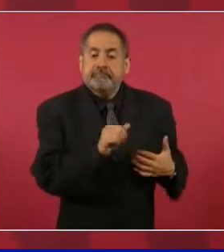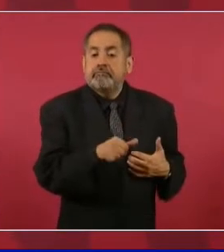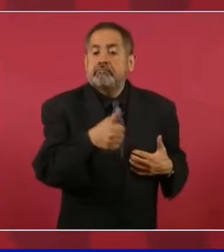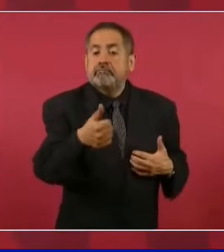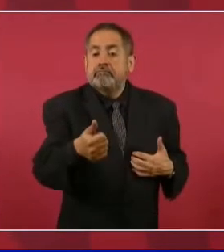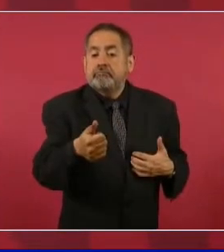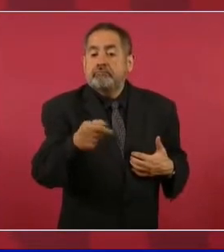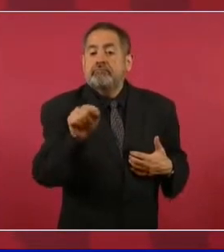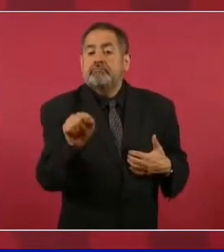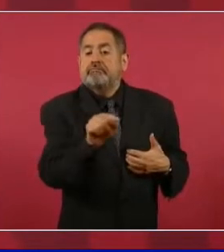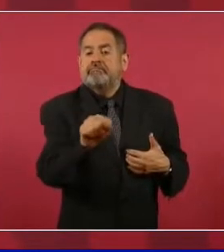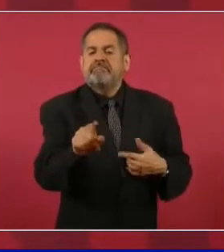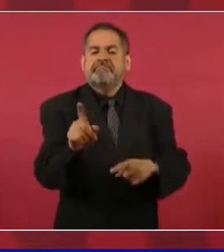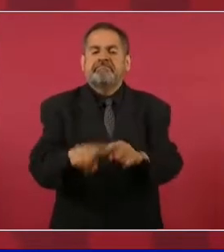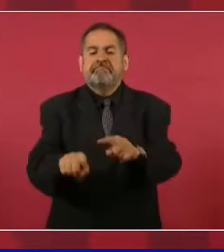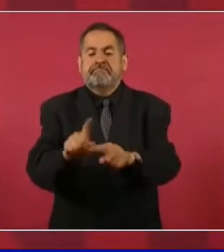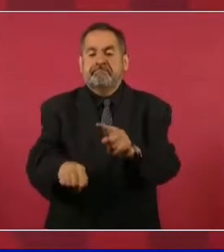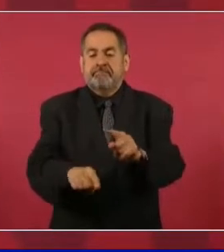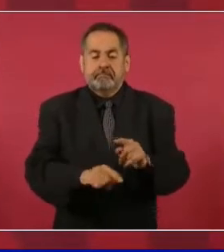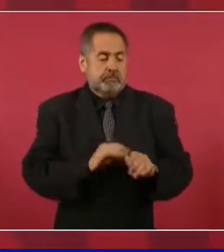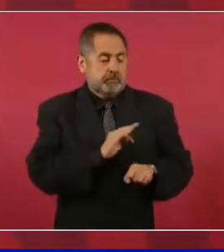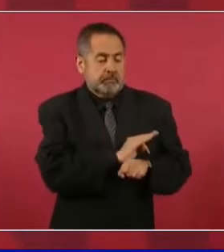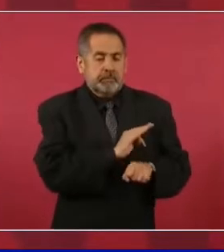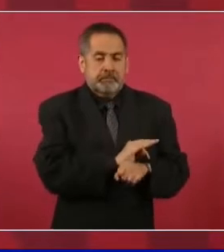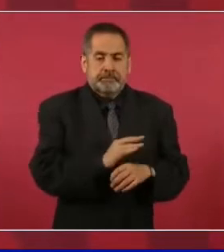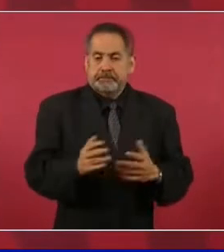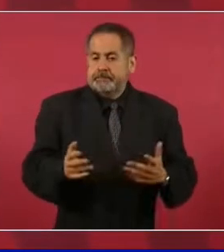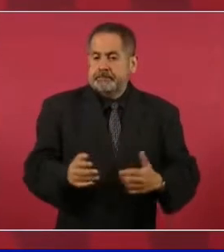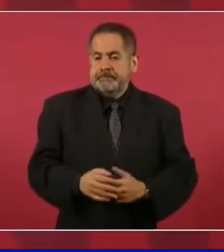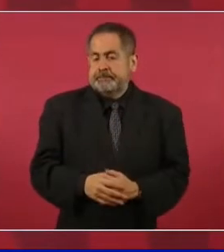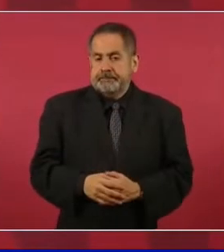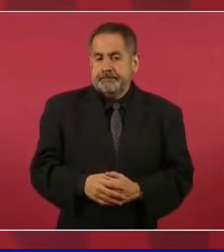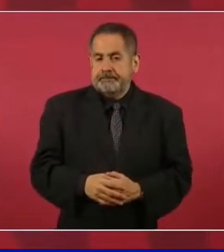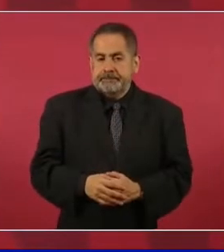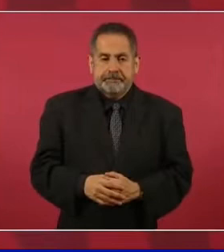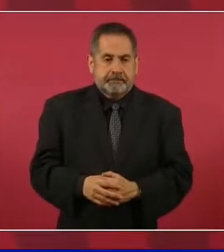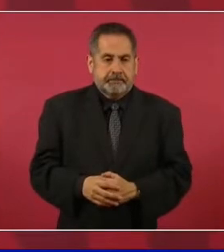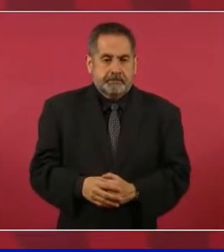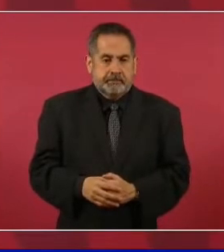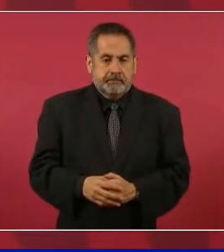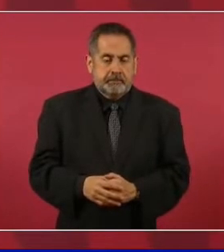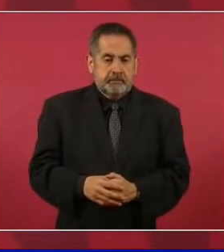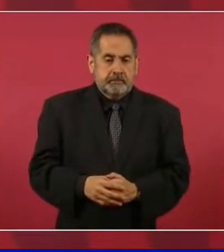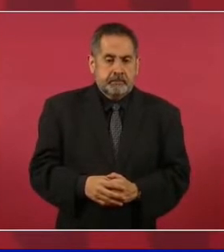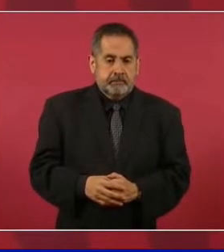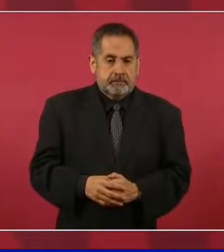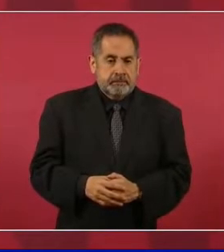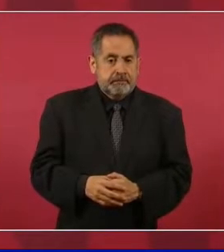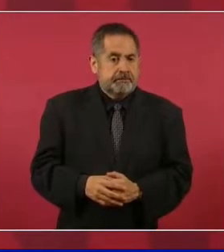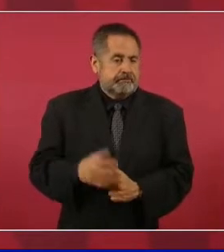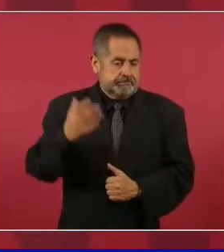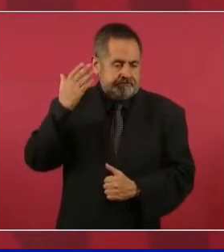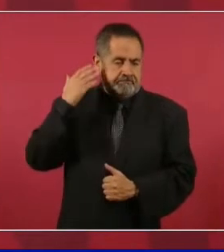El gobierno en esta materia,